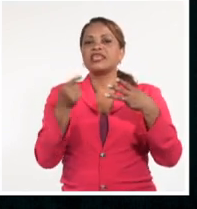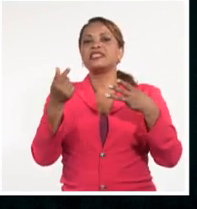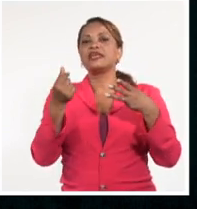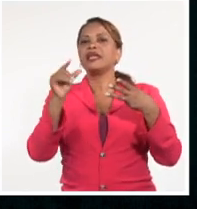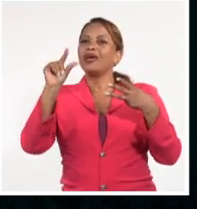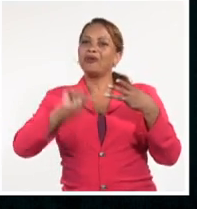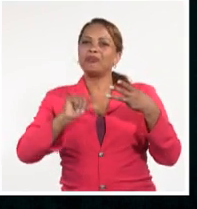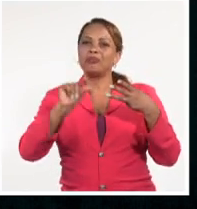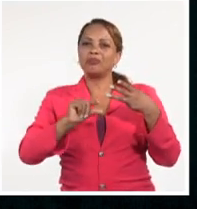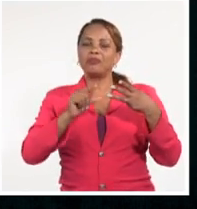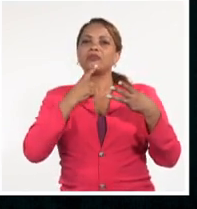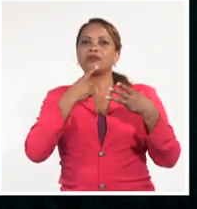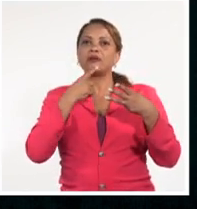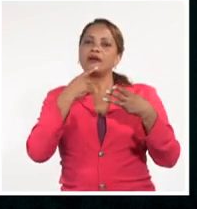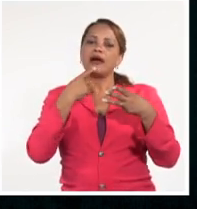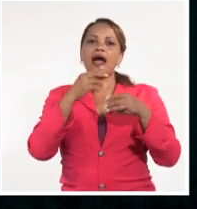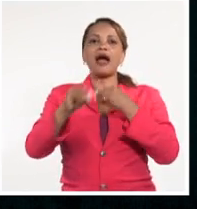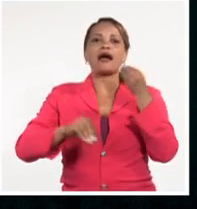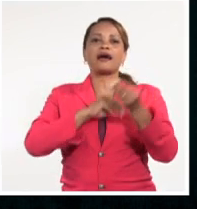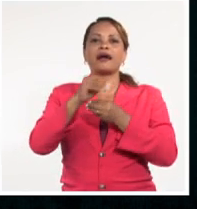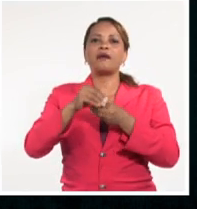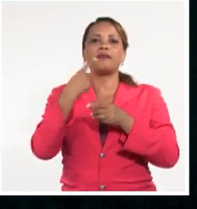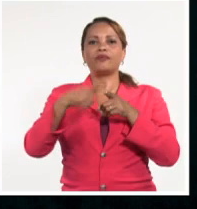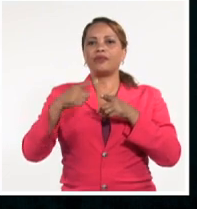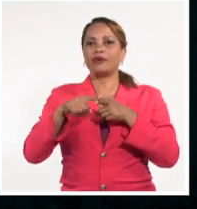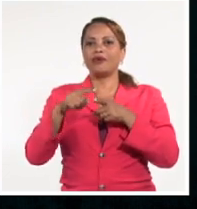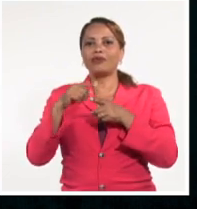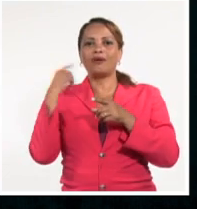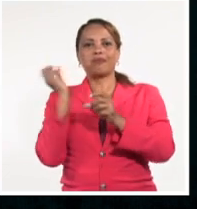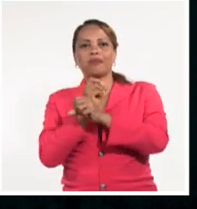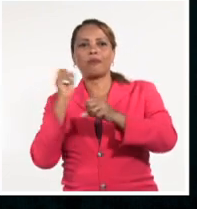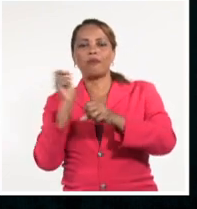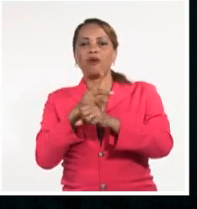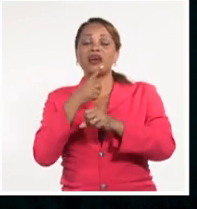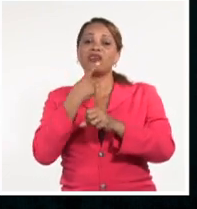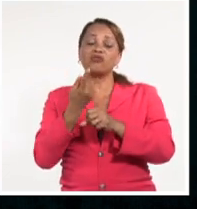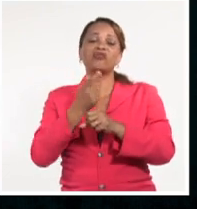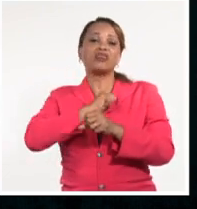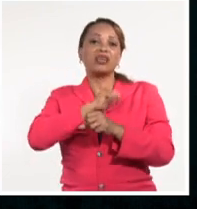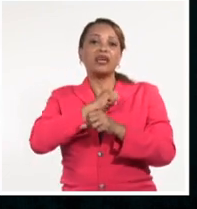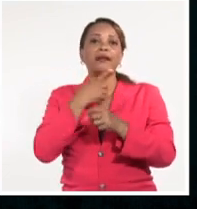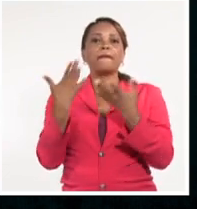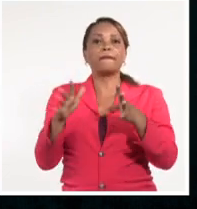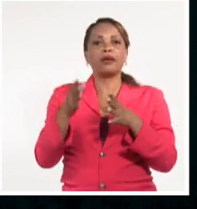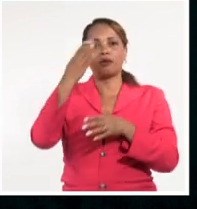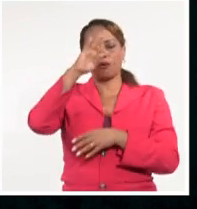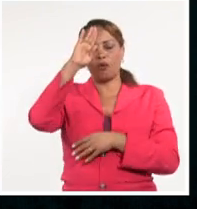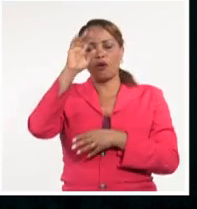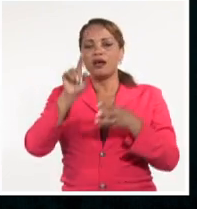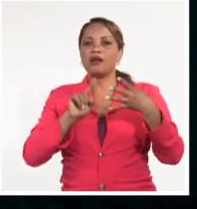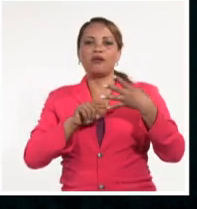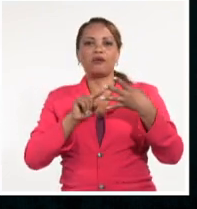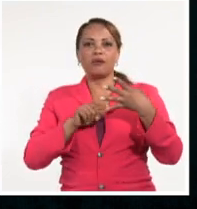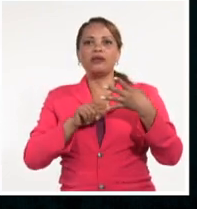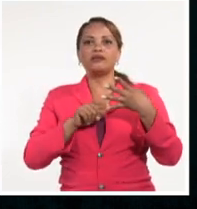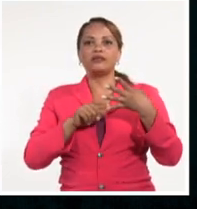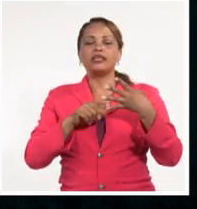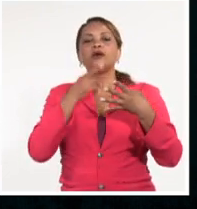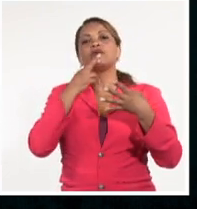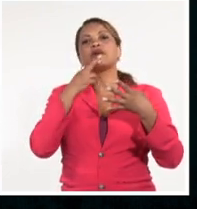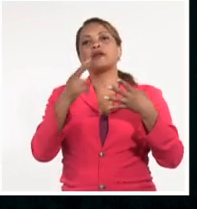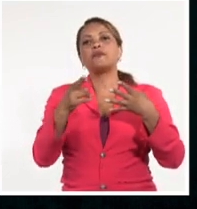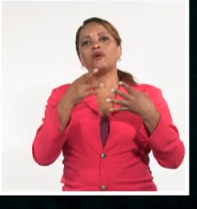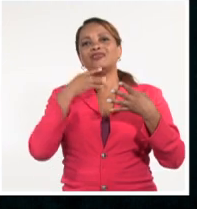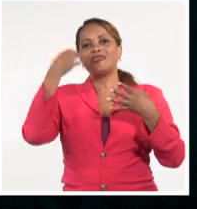a cambio de acciones vandálicas que buscan sembrar terror. Y una cuarta idea, bueno, que hay una efectiva respuesta,